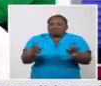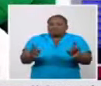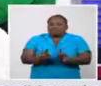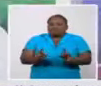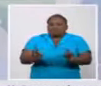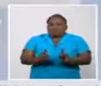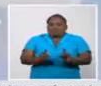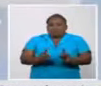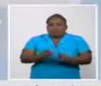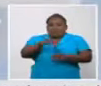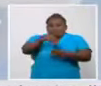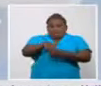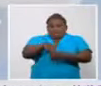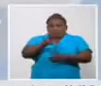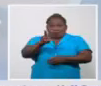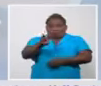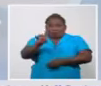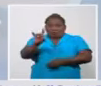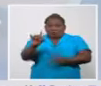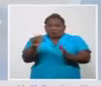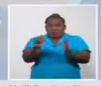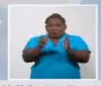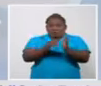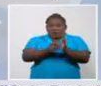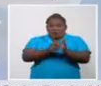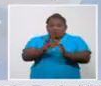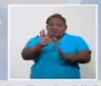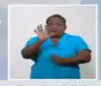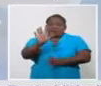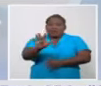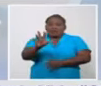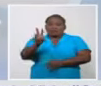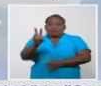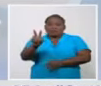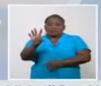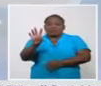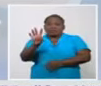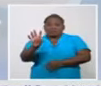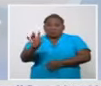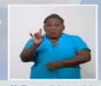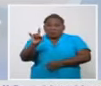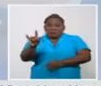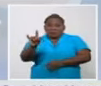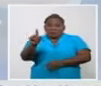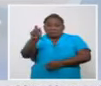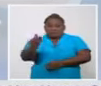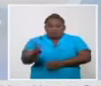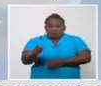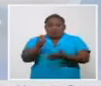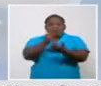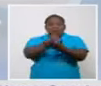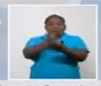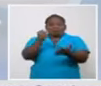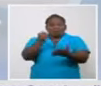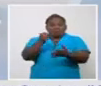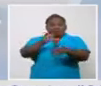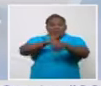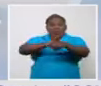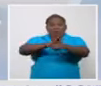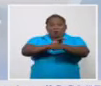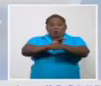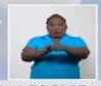.529 personas que se han diagnosticado con la enfermedad se mantienen